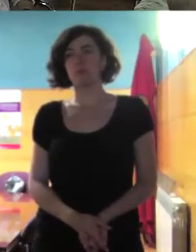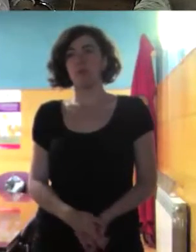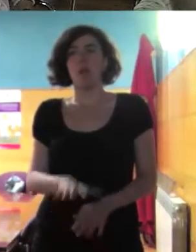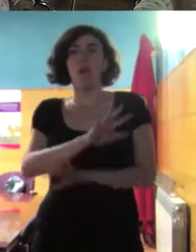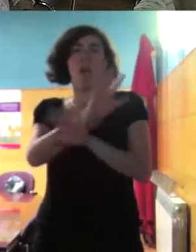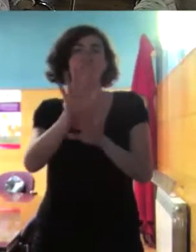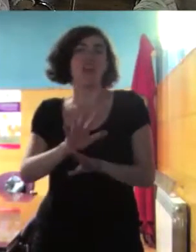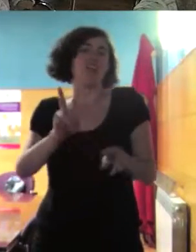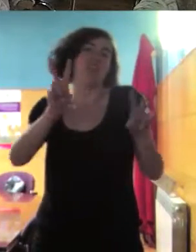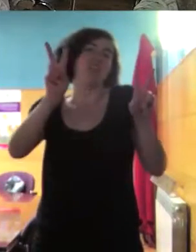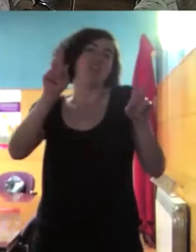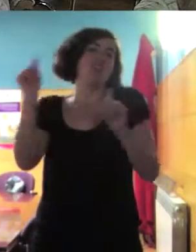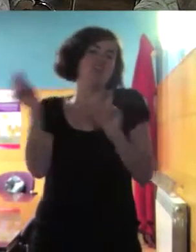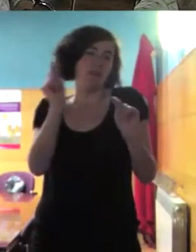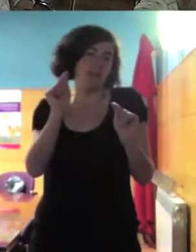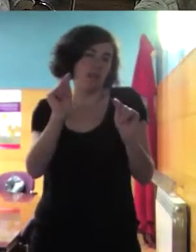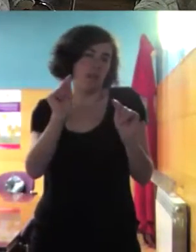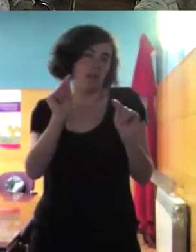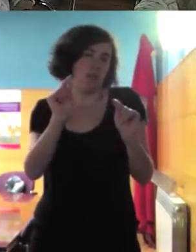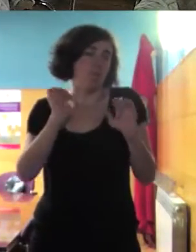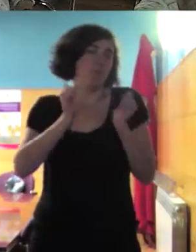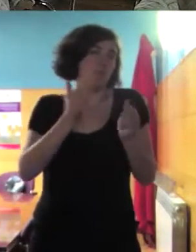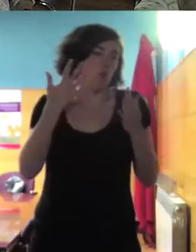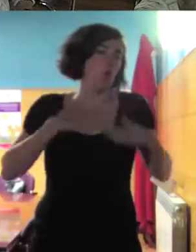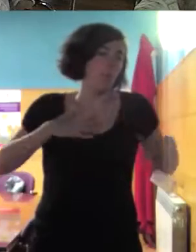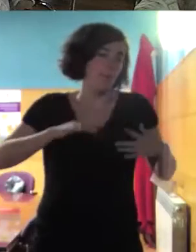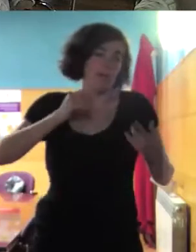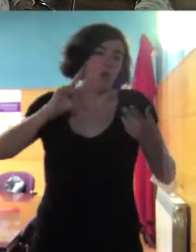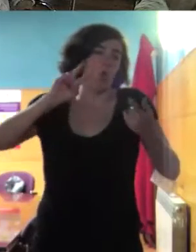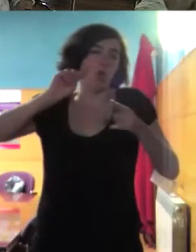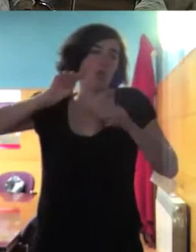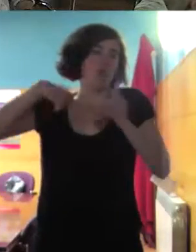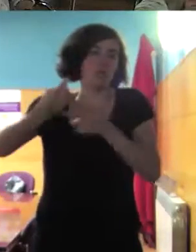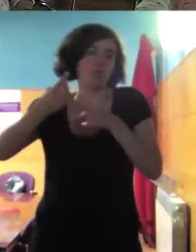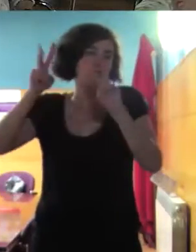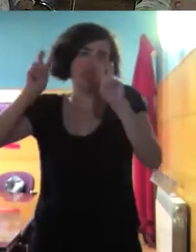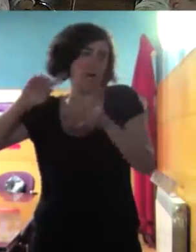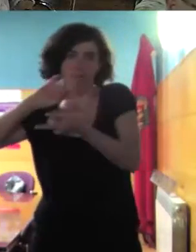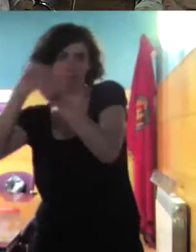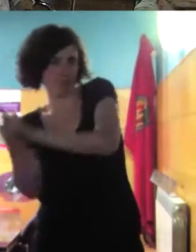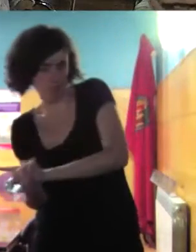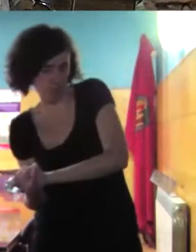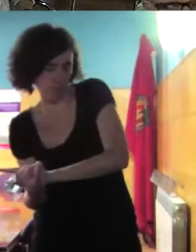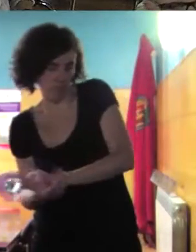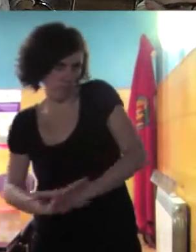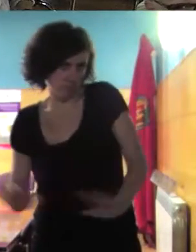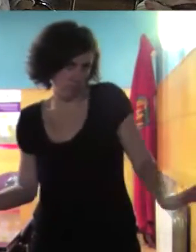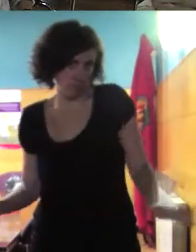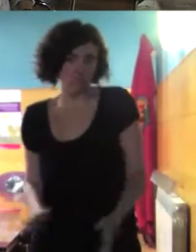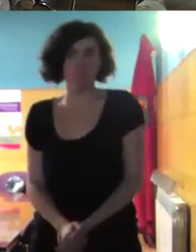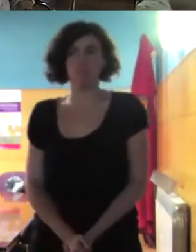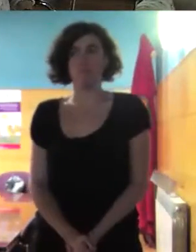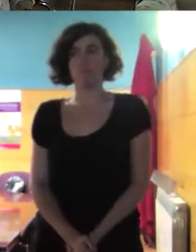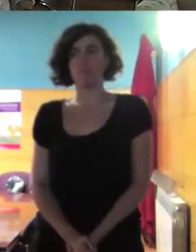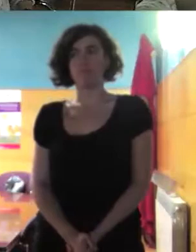se fue como de una cosa de ropas a otro tipo de cosas